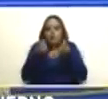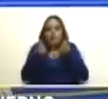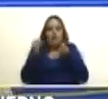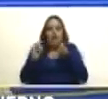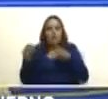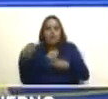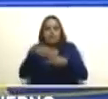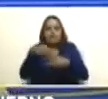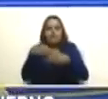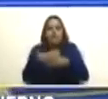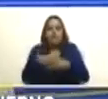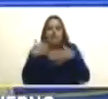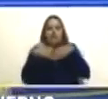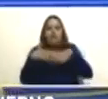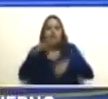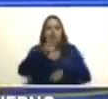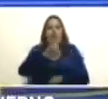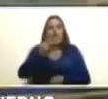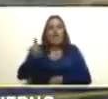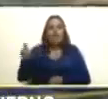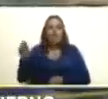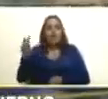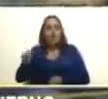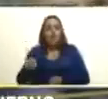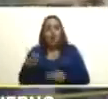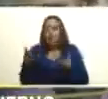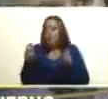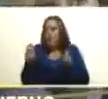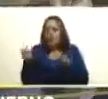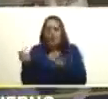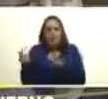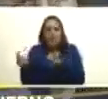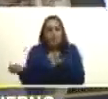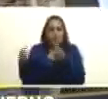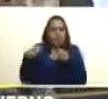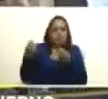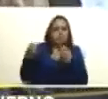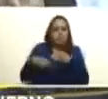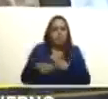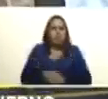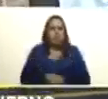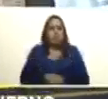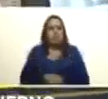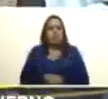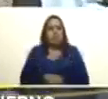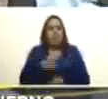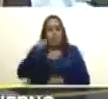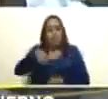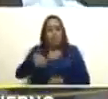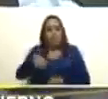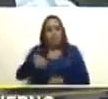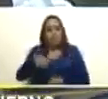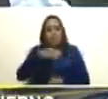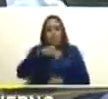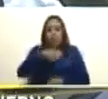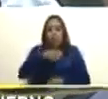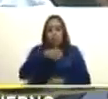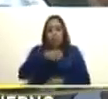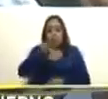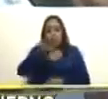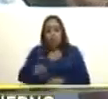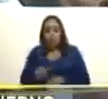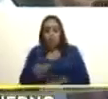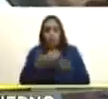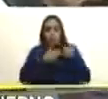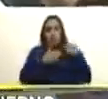ExxonMobil mucho billete sale hoy declarando un ejecutivo de la